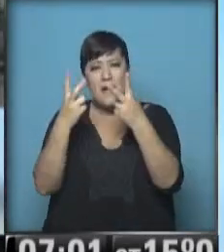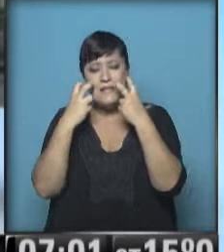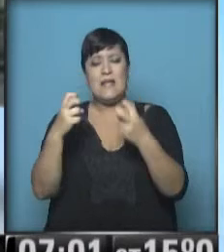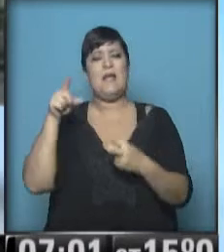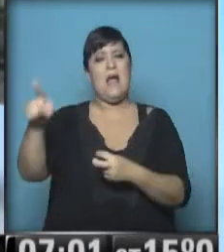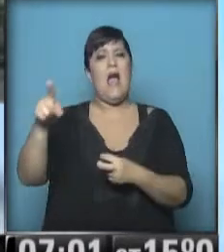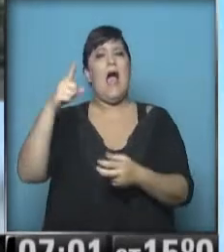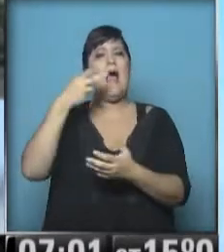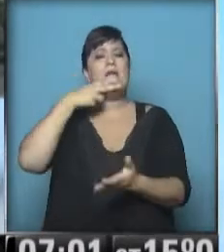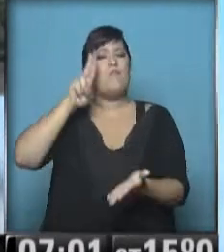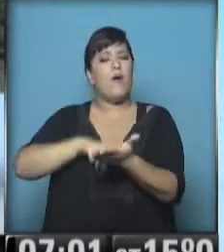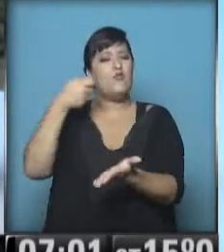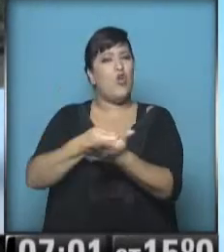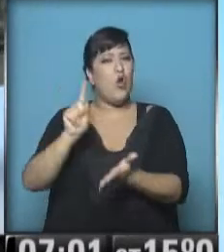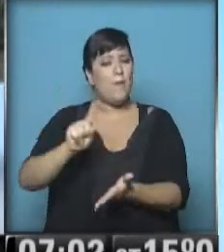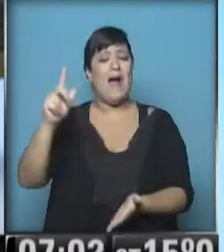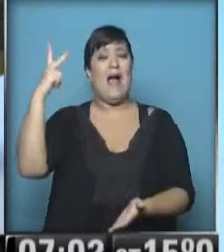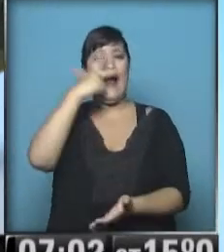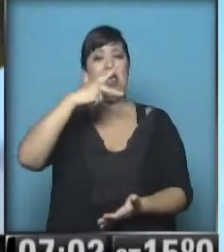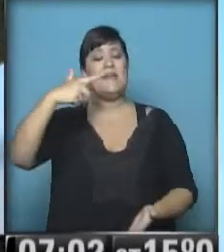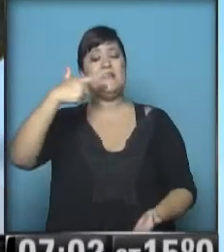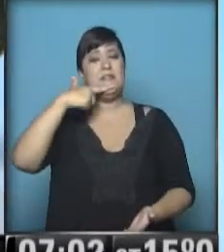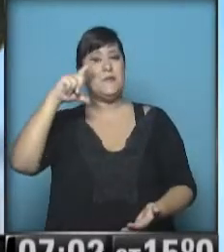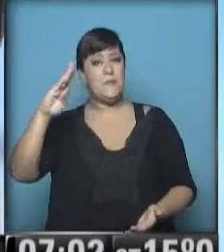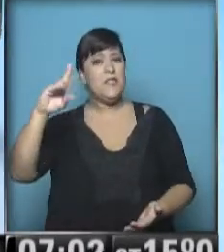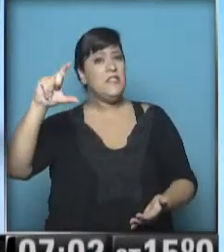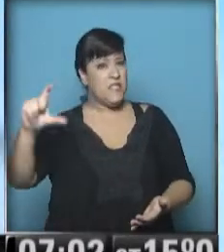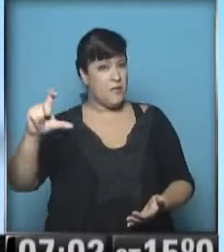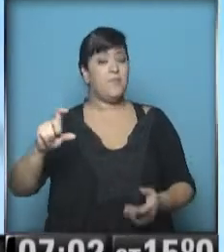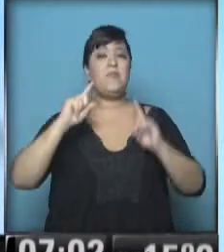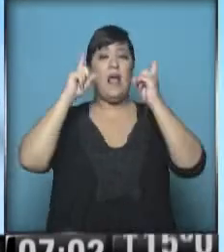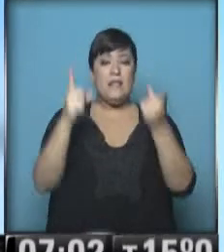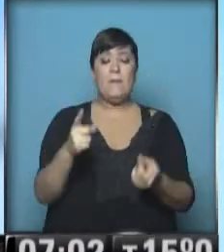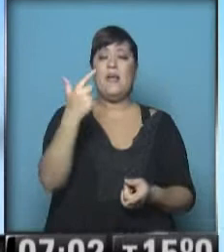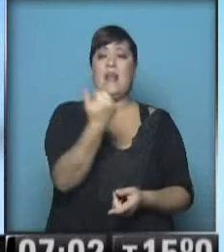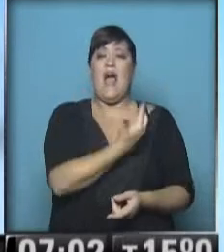el respaldo de un sector de la oposición. La AFIP criticó el lento accionar de la justicia.